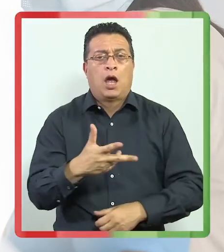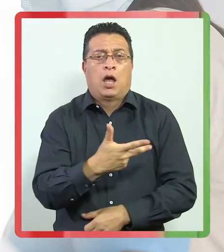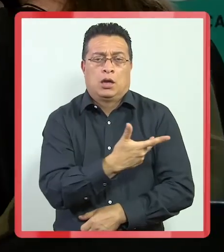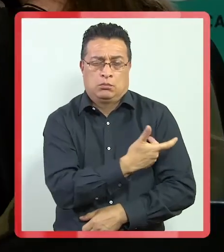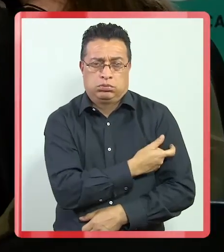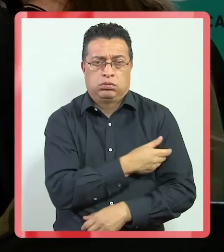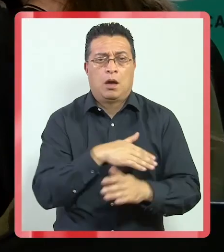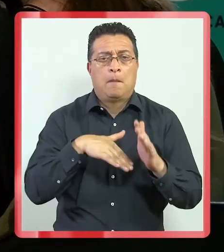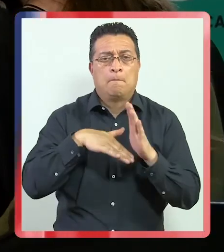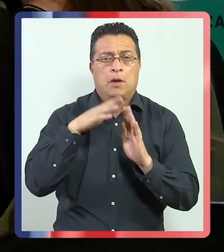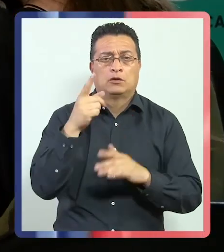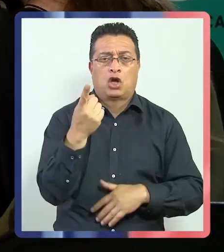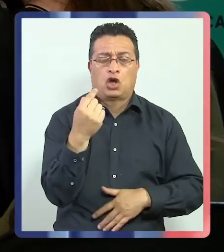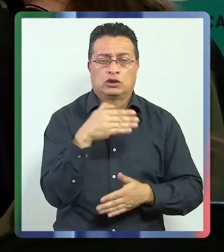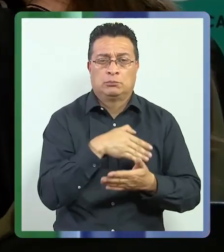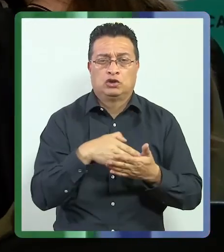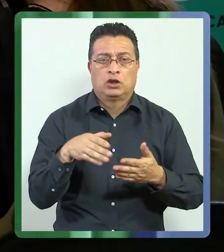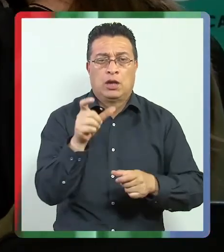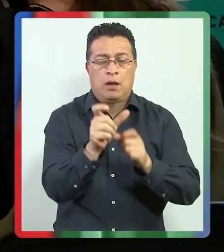más de 11 millones de personas.